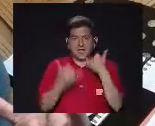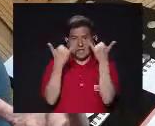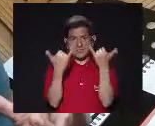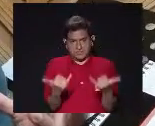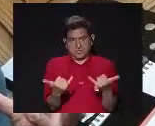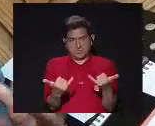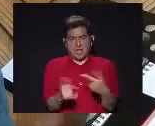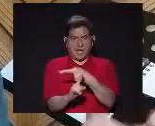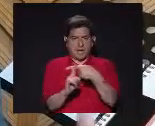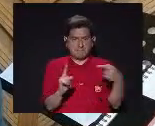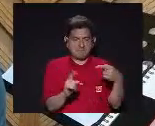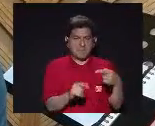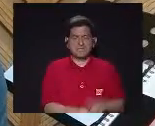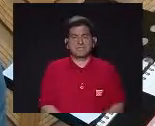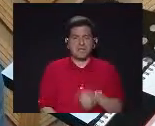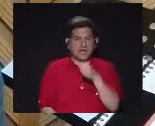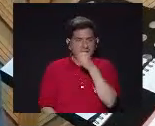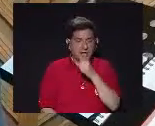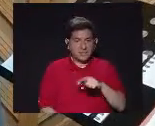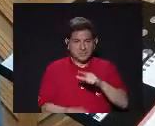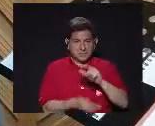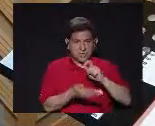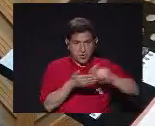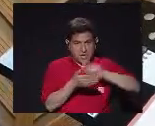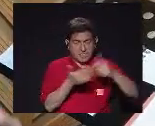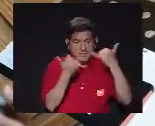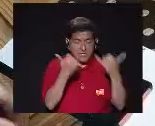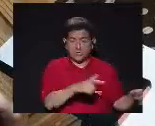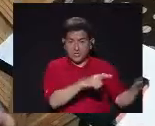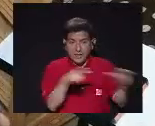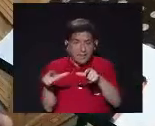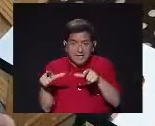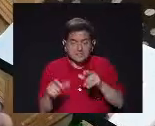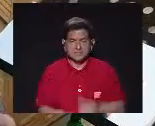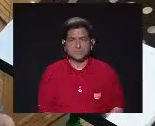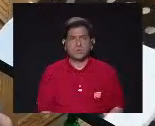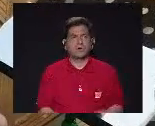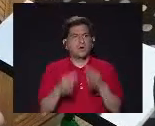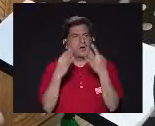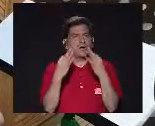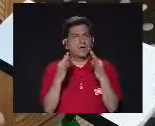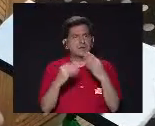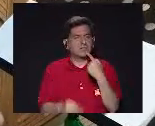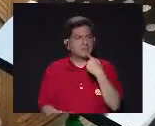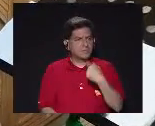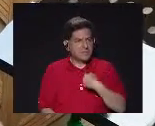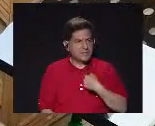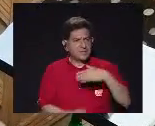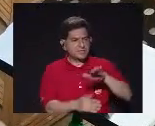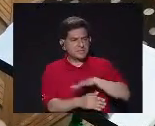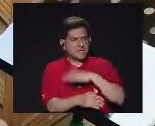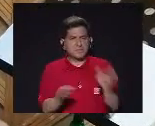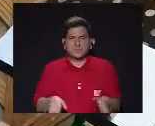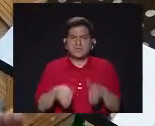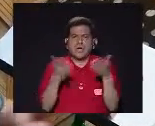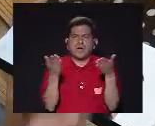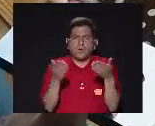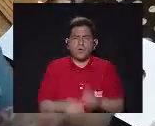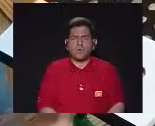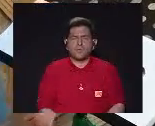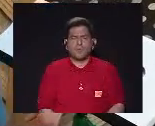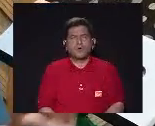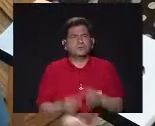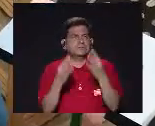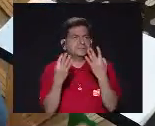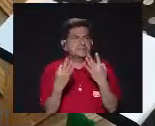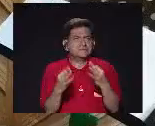ya La mitad de la canción Digamos que es la letra Y tratar de Ver que me dice musicalmente O por